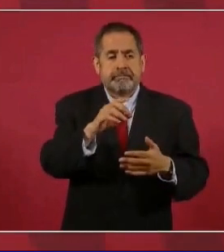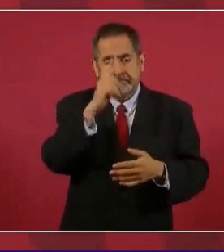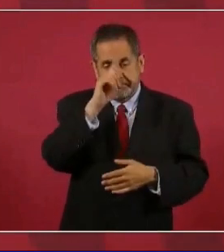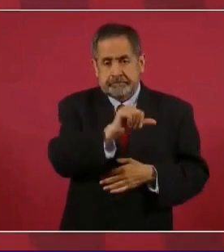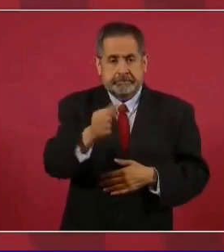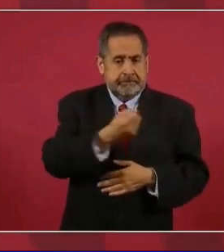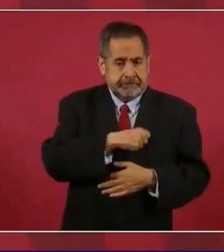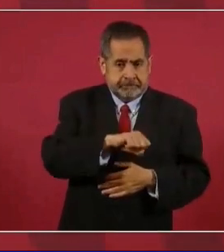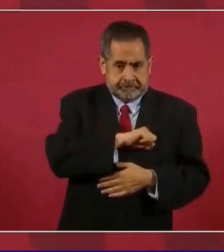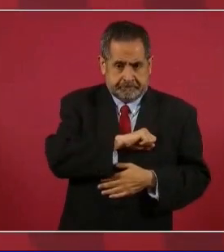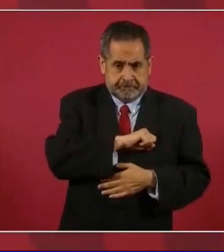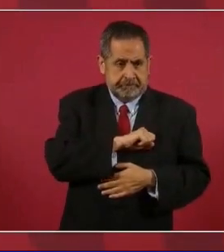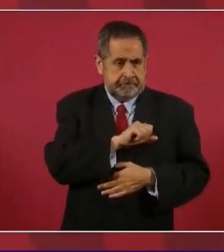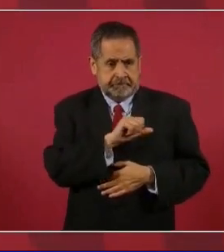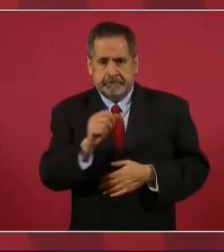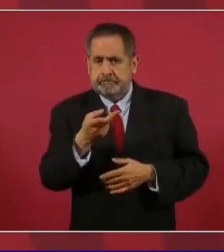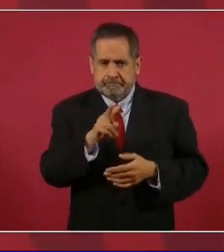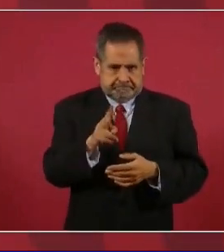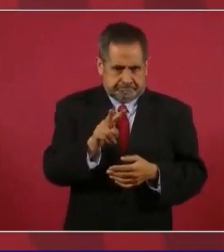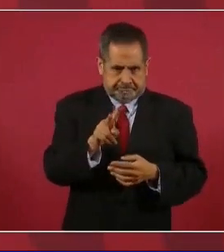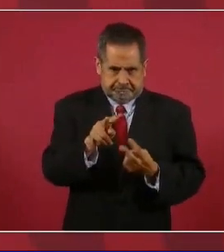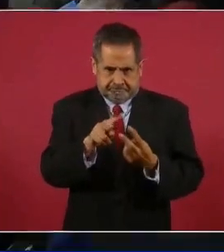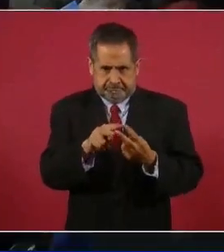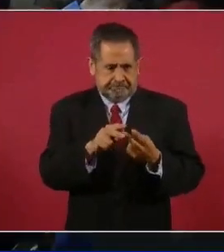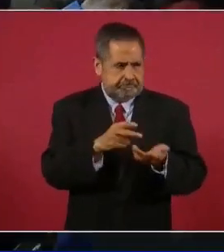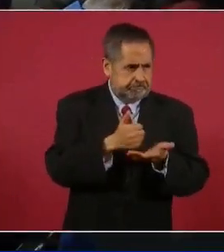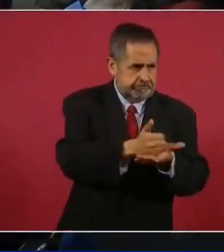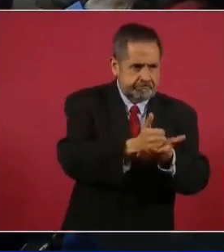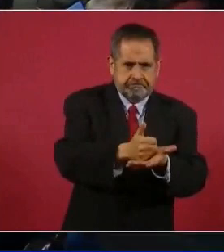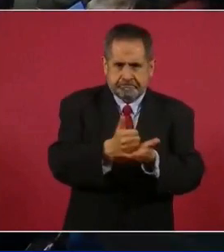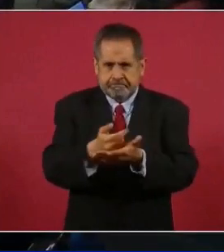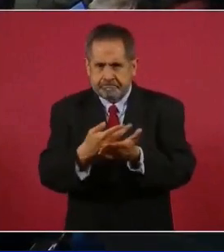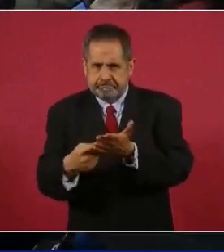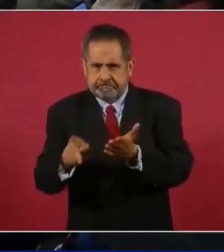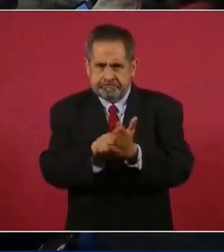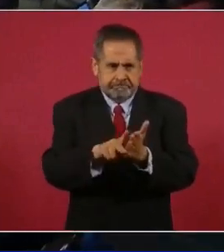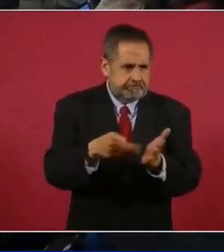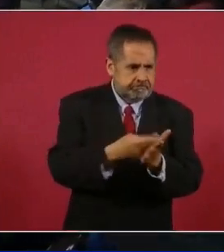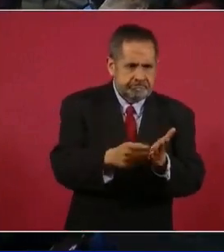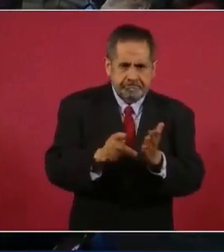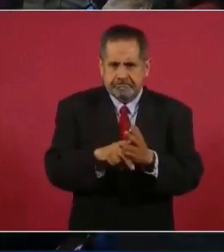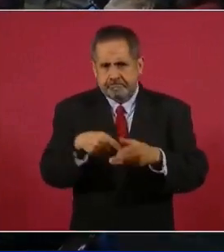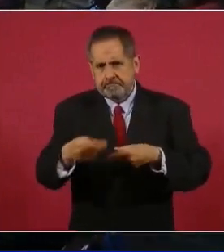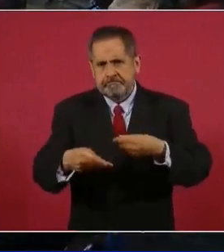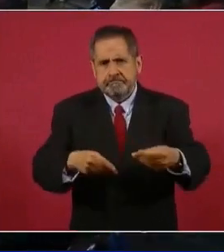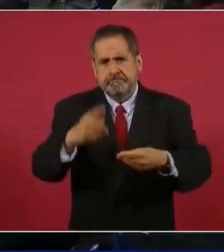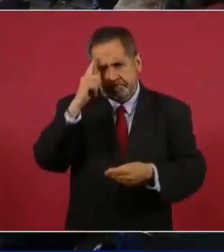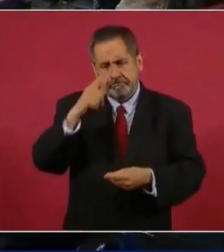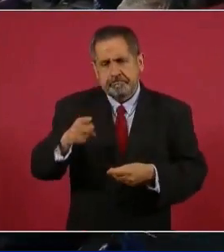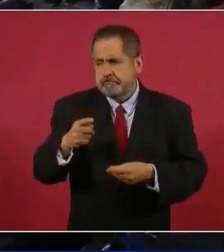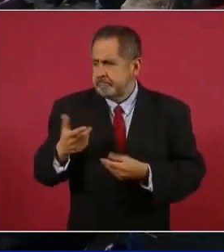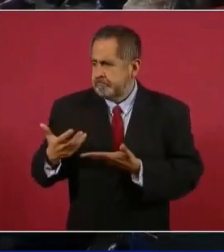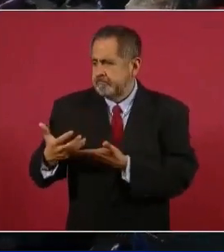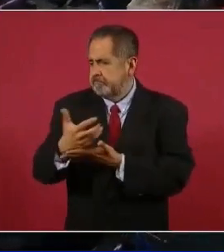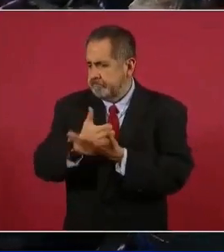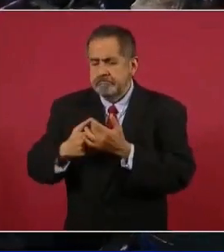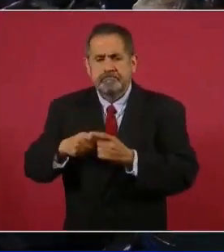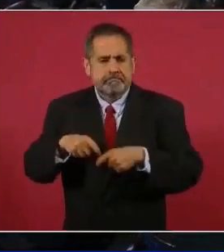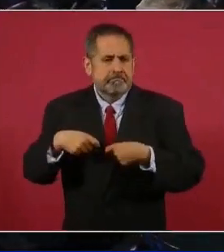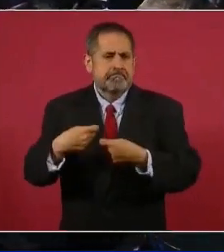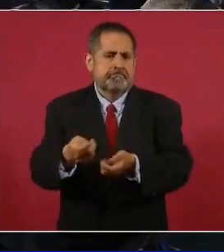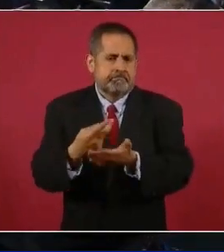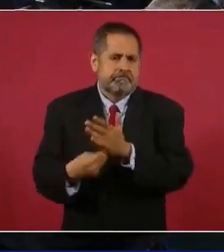Ahí vamos avanzando para conseguir los fondos que